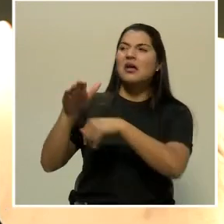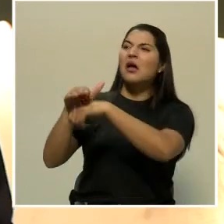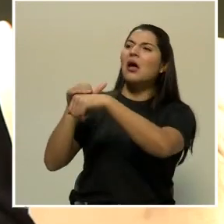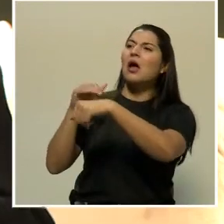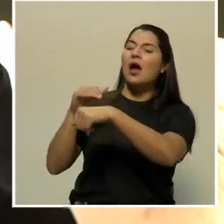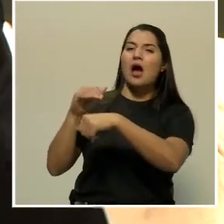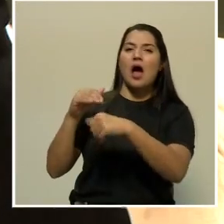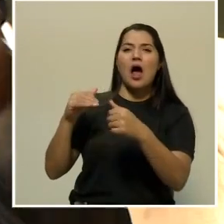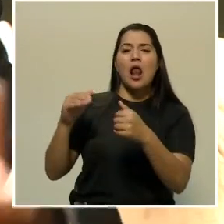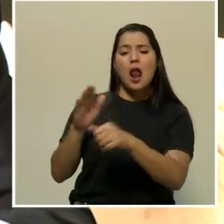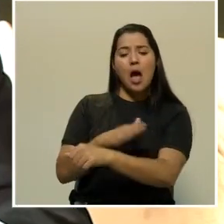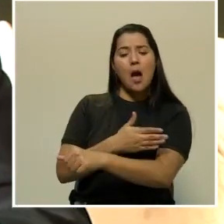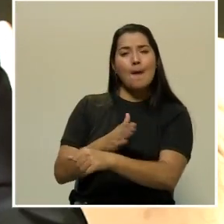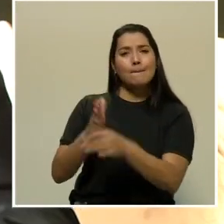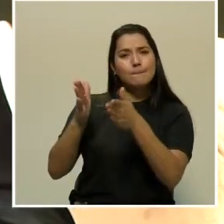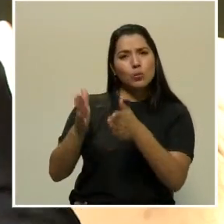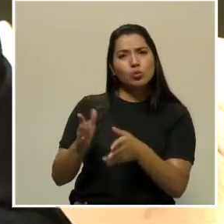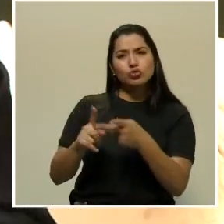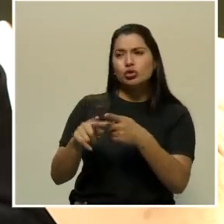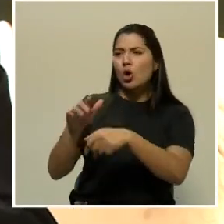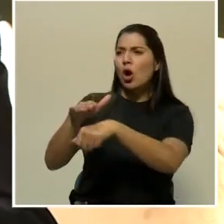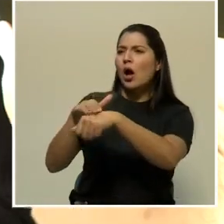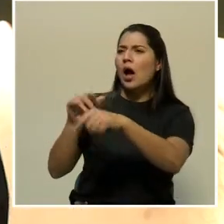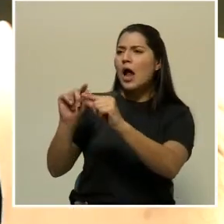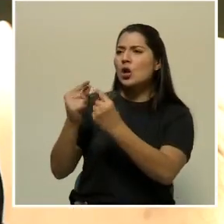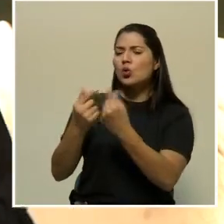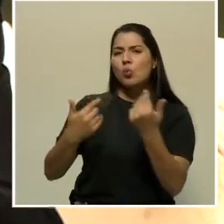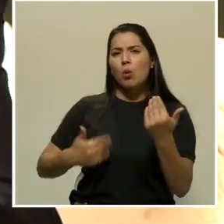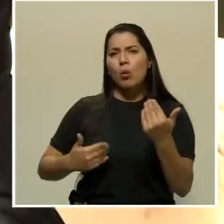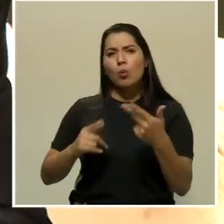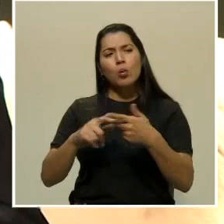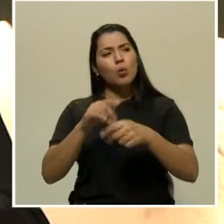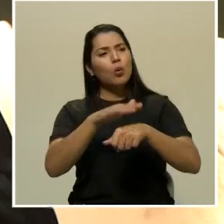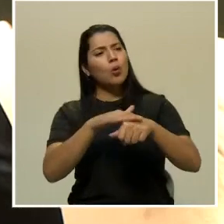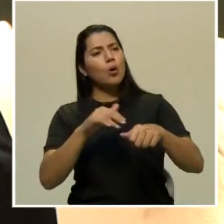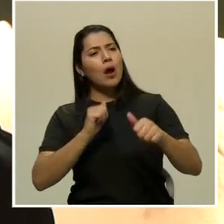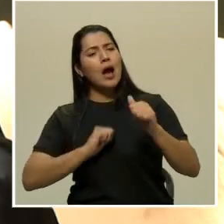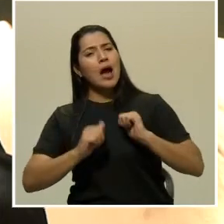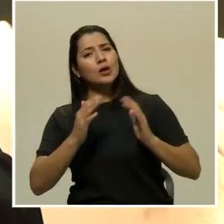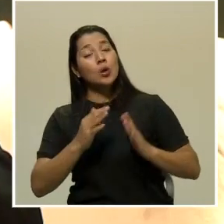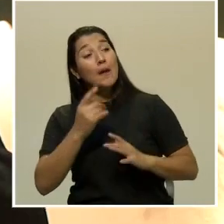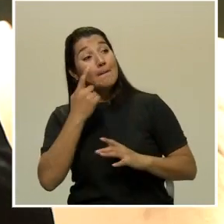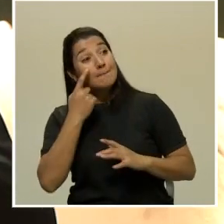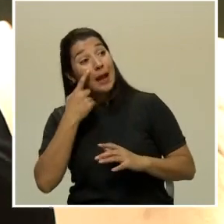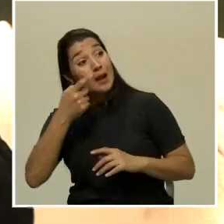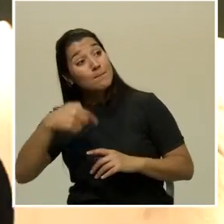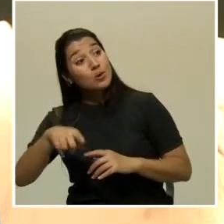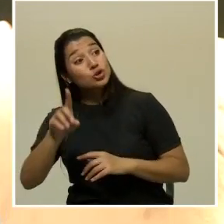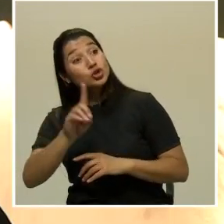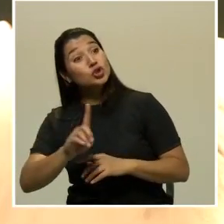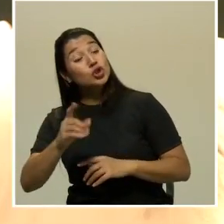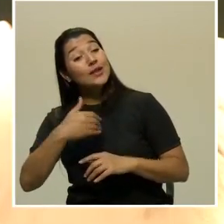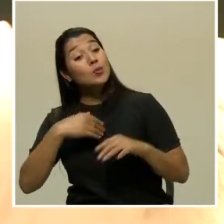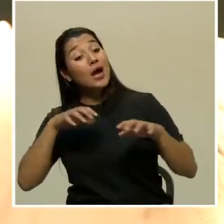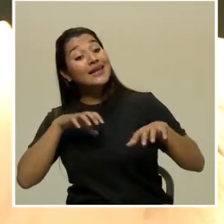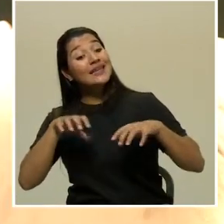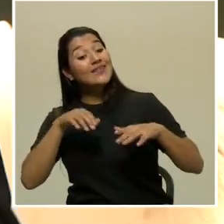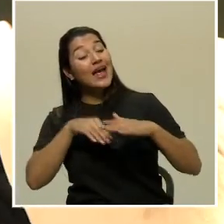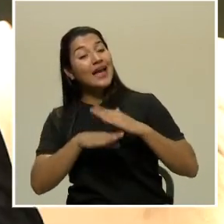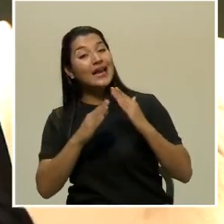grupo, al actor y decían, mira, tenemos tal cosa este domingo, la iglesia,